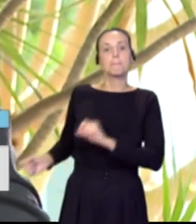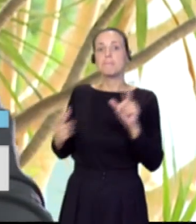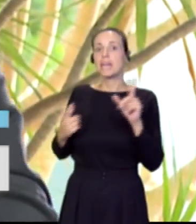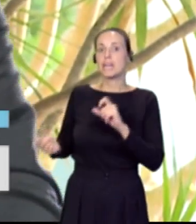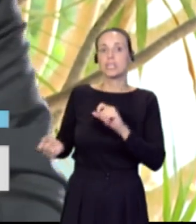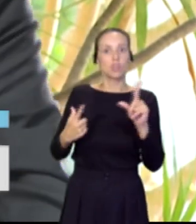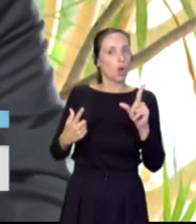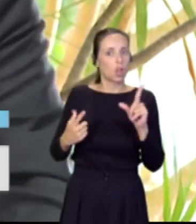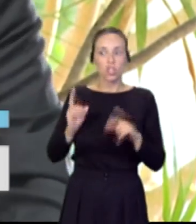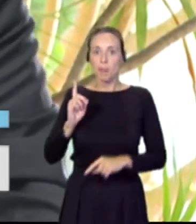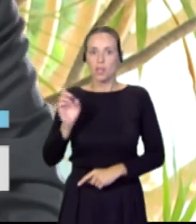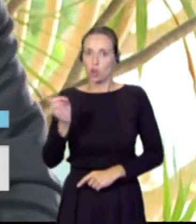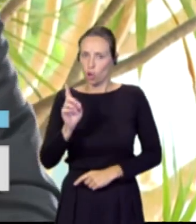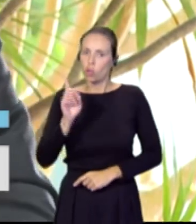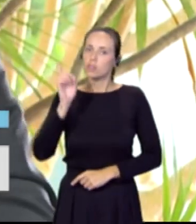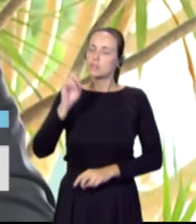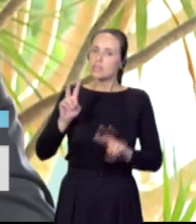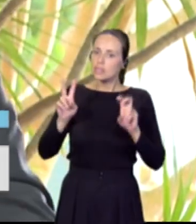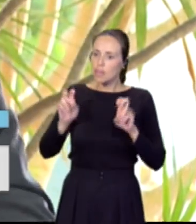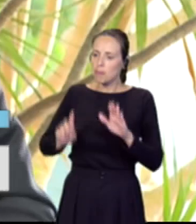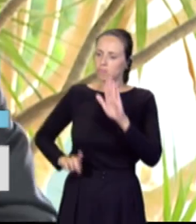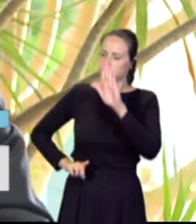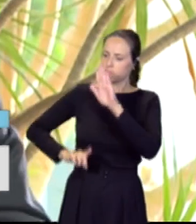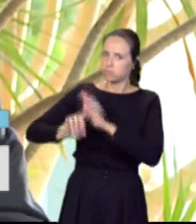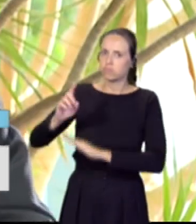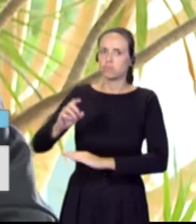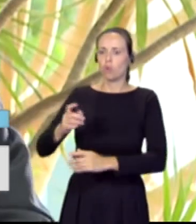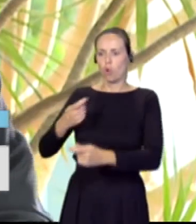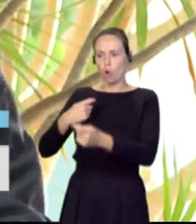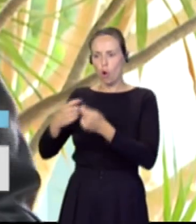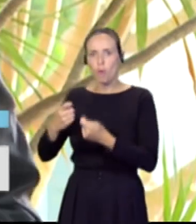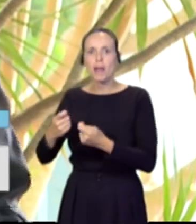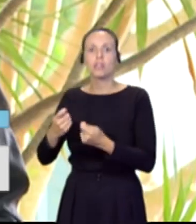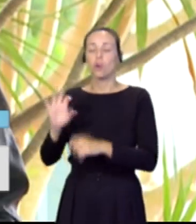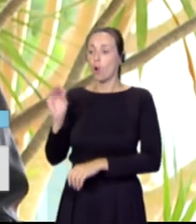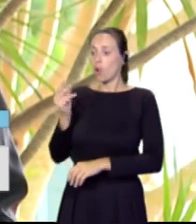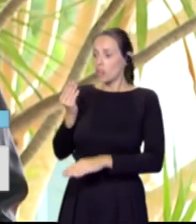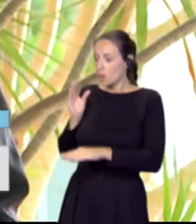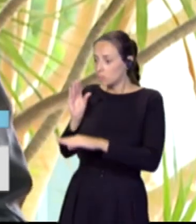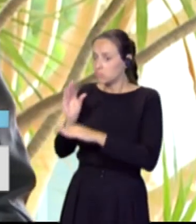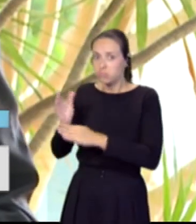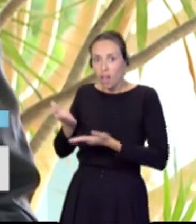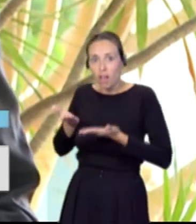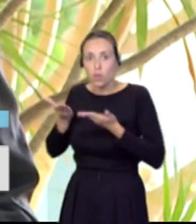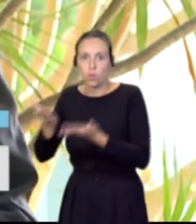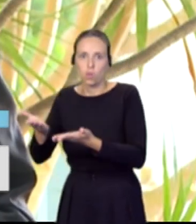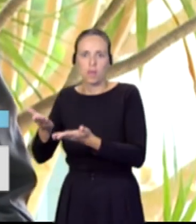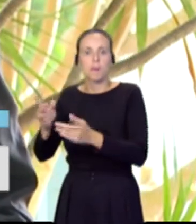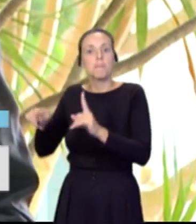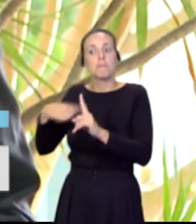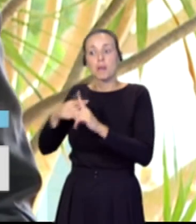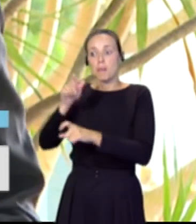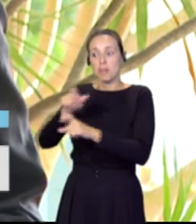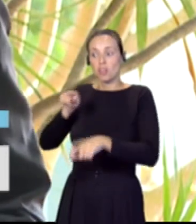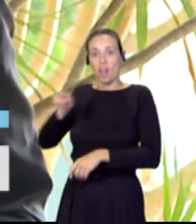también con crecimiento, comercio, inversiones y oportunidades para la